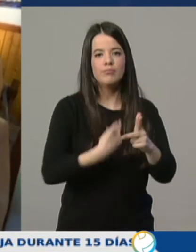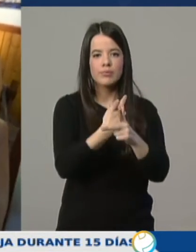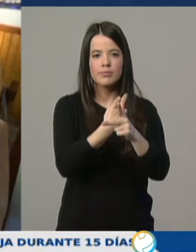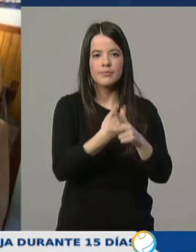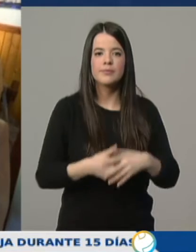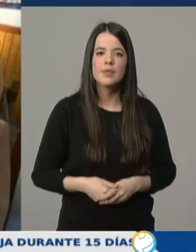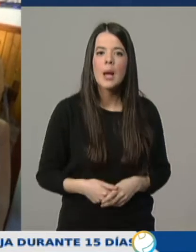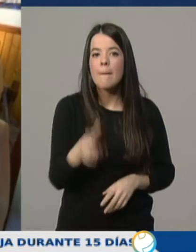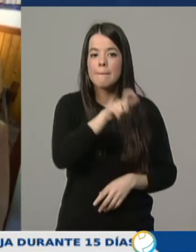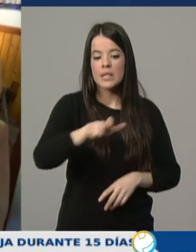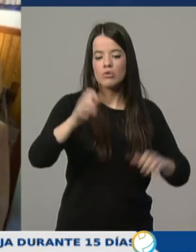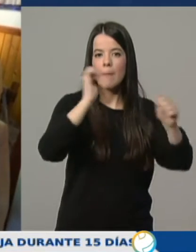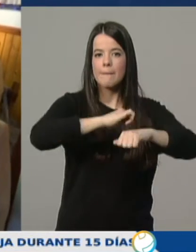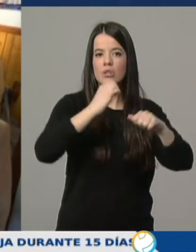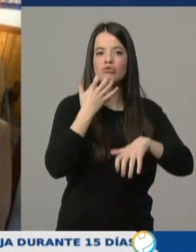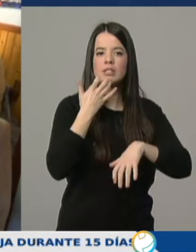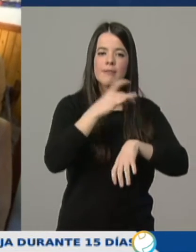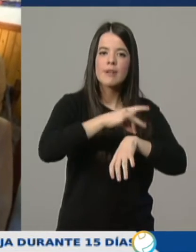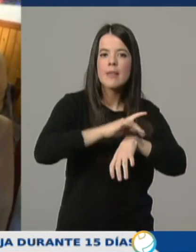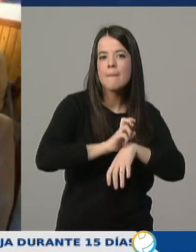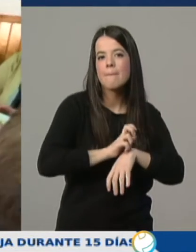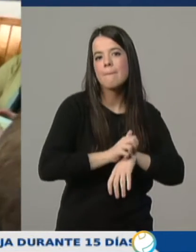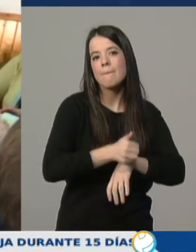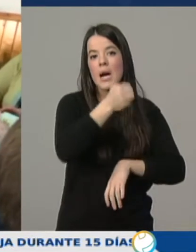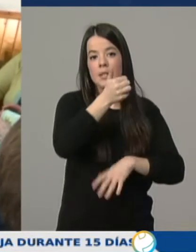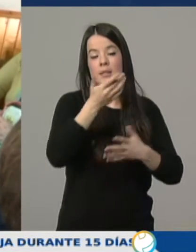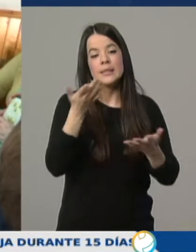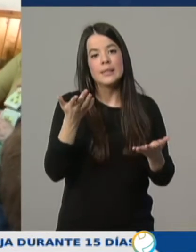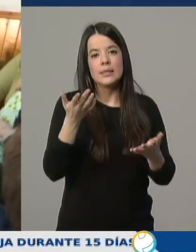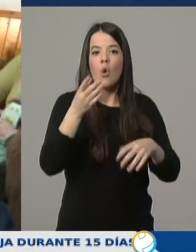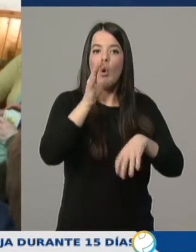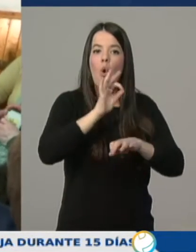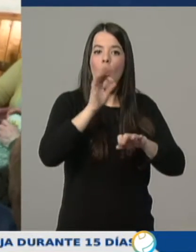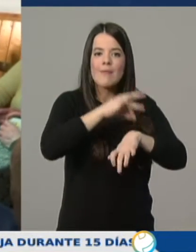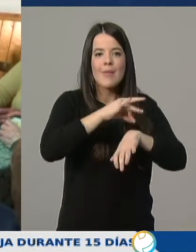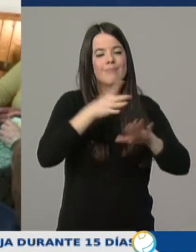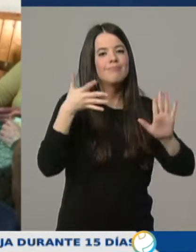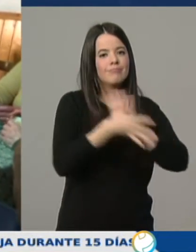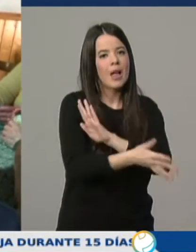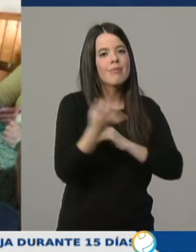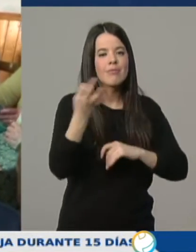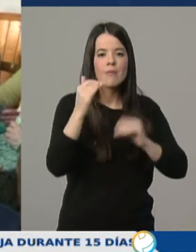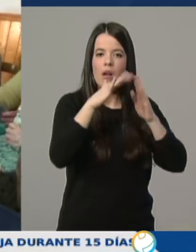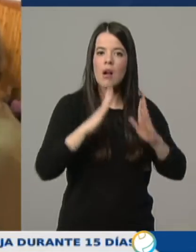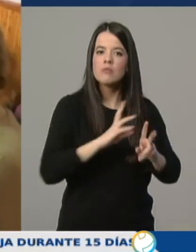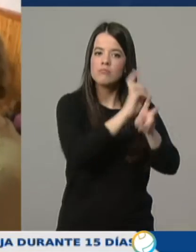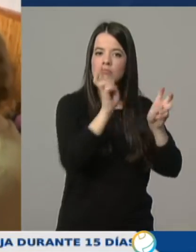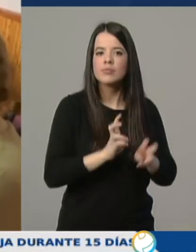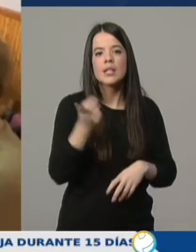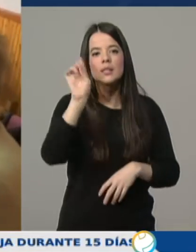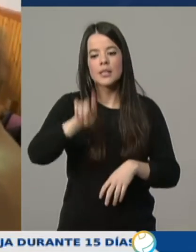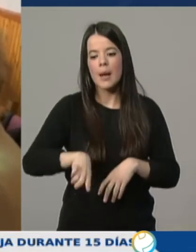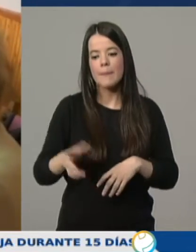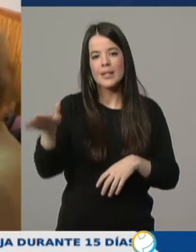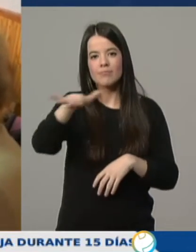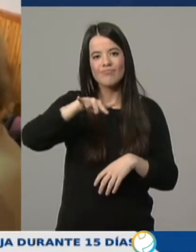A las personas mayores con pluripatologías o enfermedades crónicas se les pide que limiten sus salidas y se recomienda además evitar los lugares